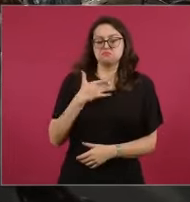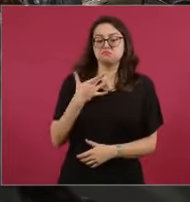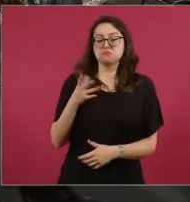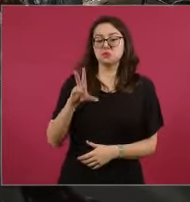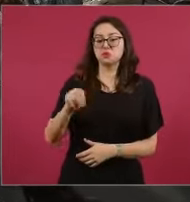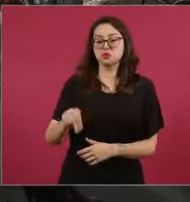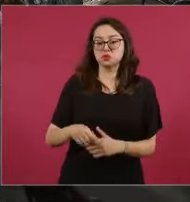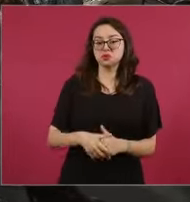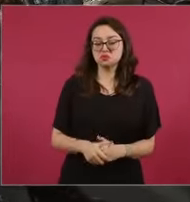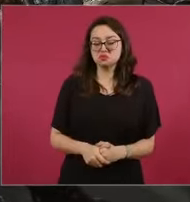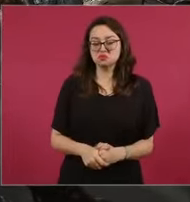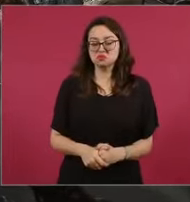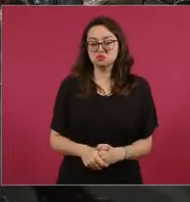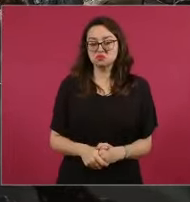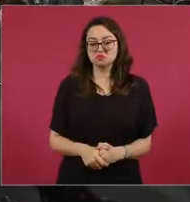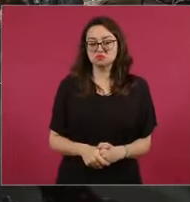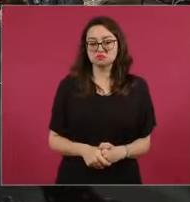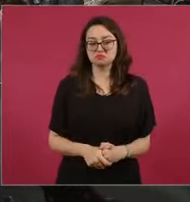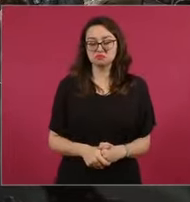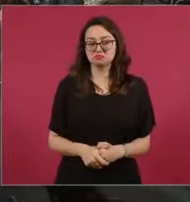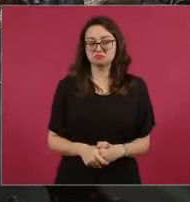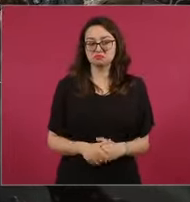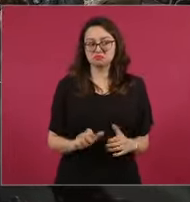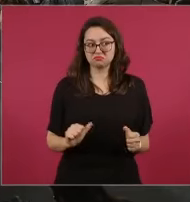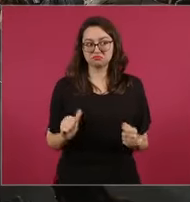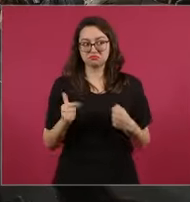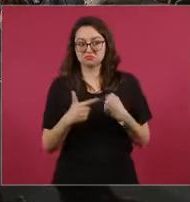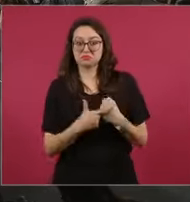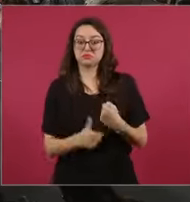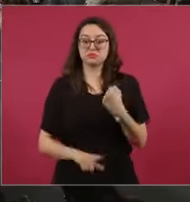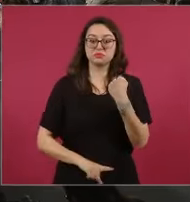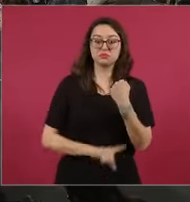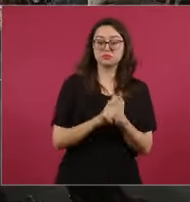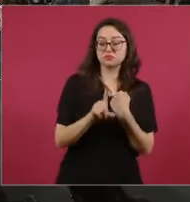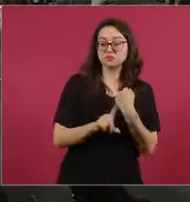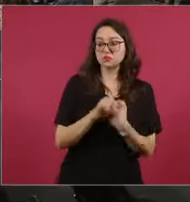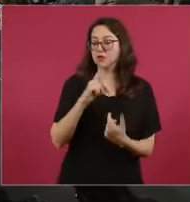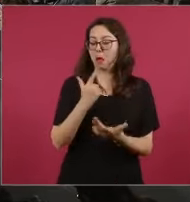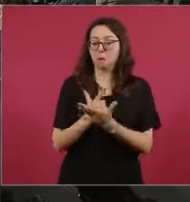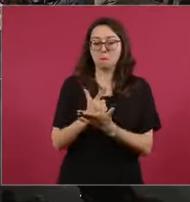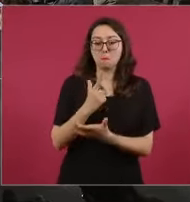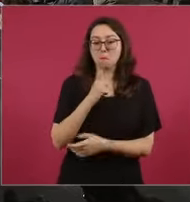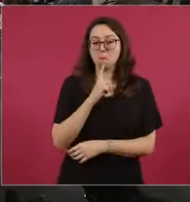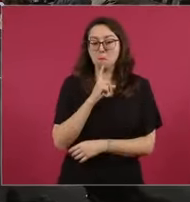de desestabilización en lo político,